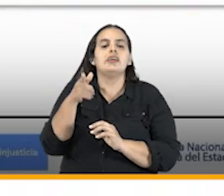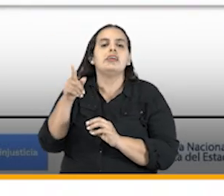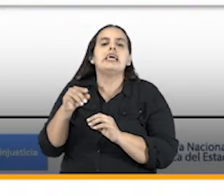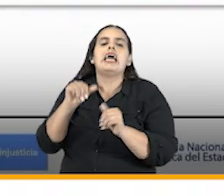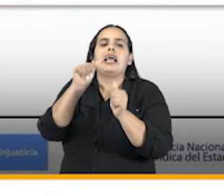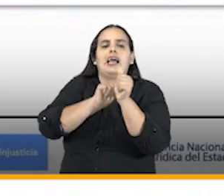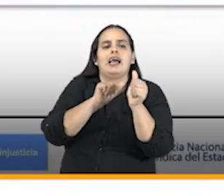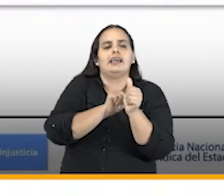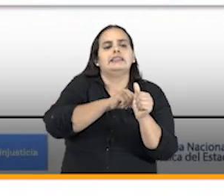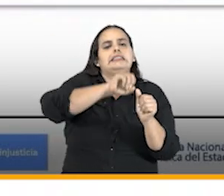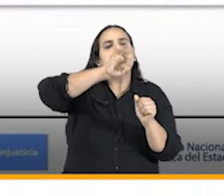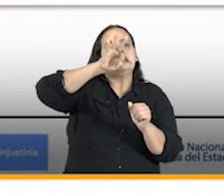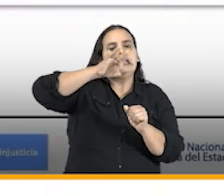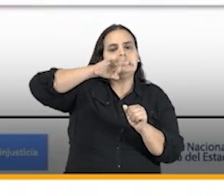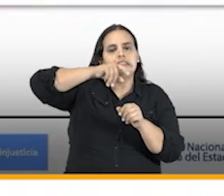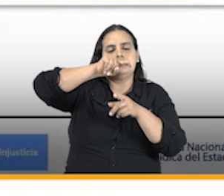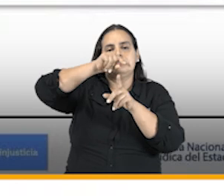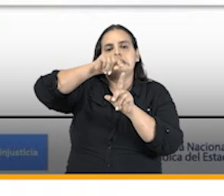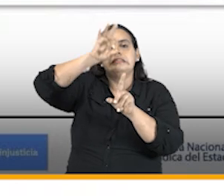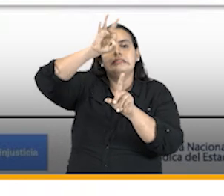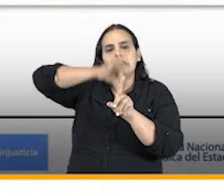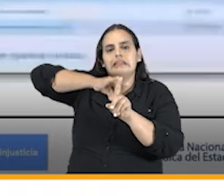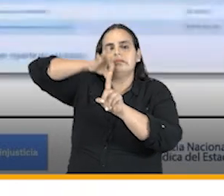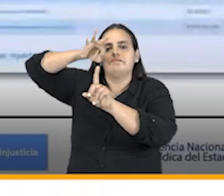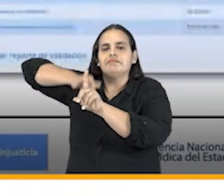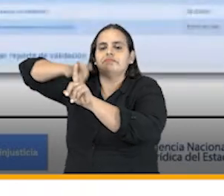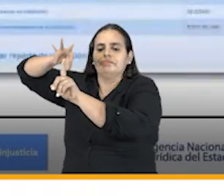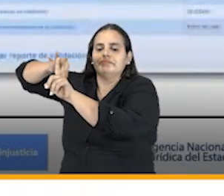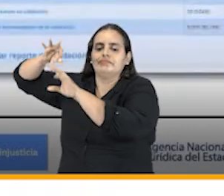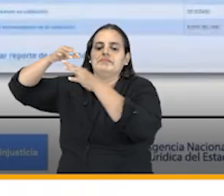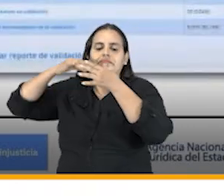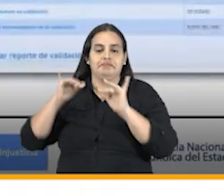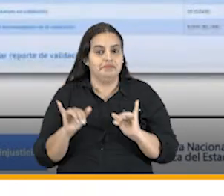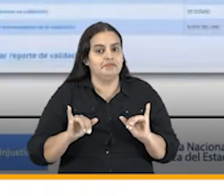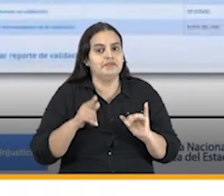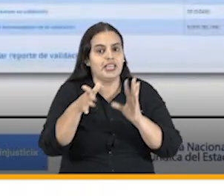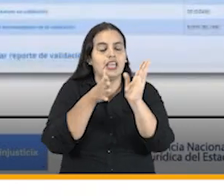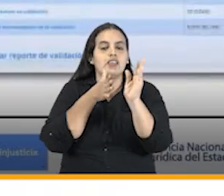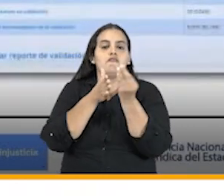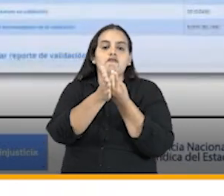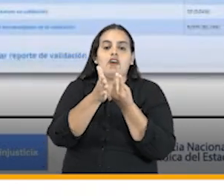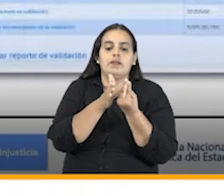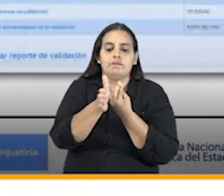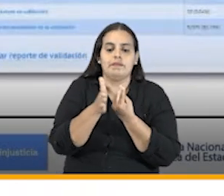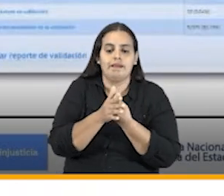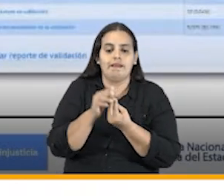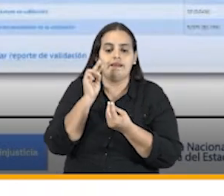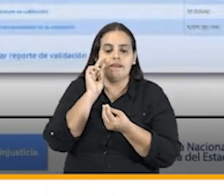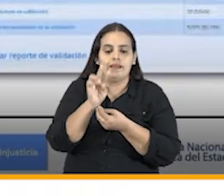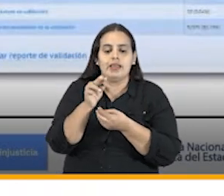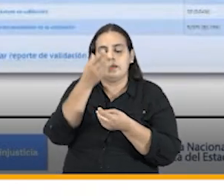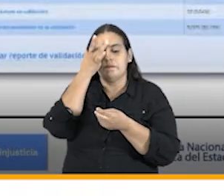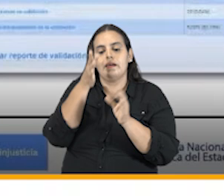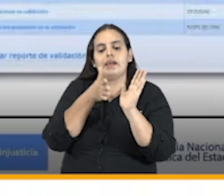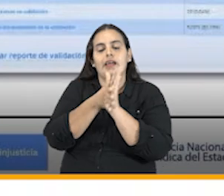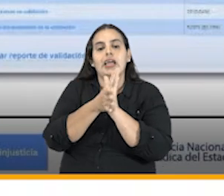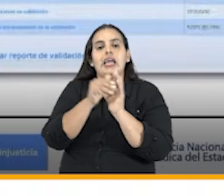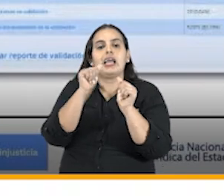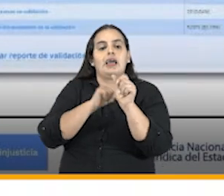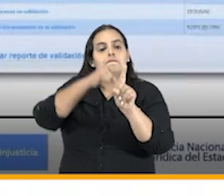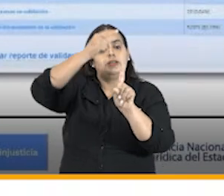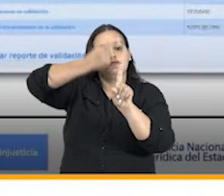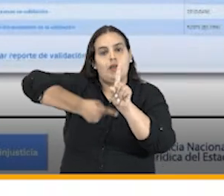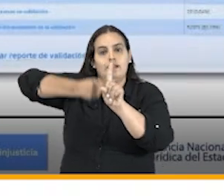trimestralmente igualmente no sectorial seguimos por favor y el informe de litigiosidad por entidad que se entregó